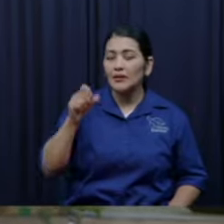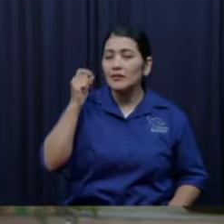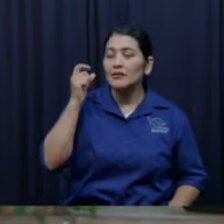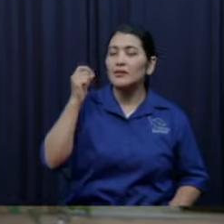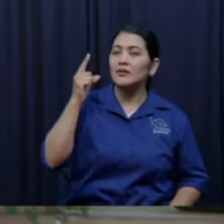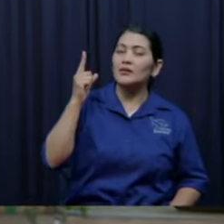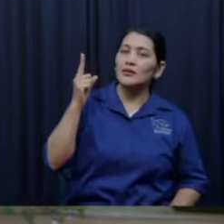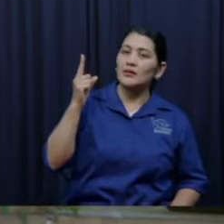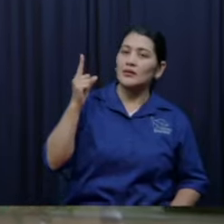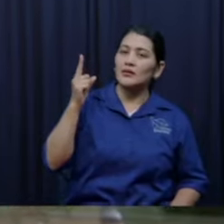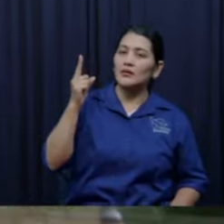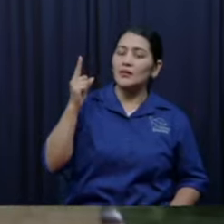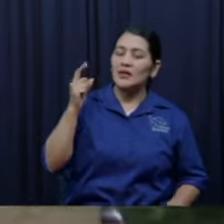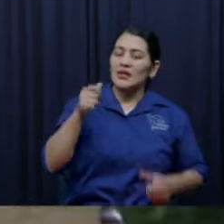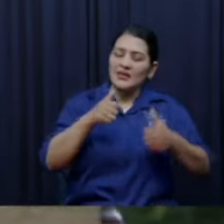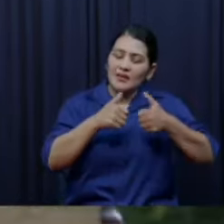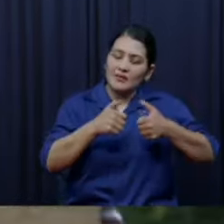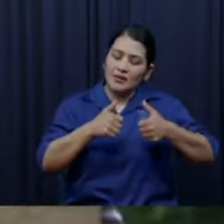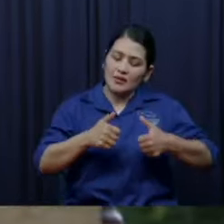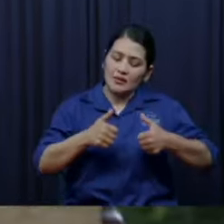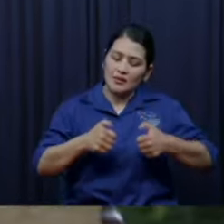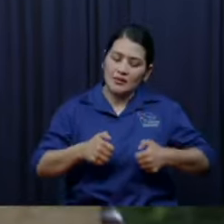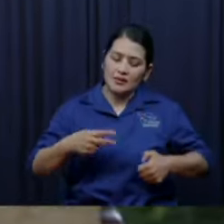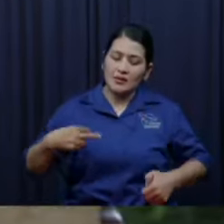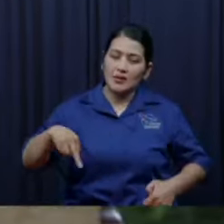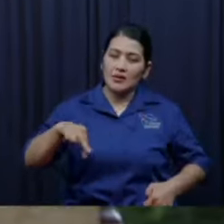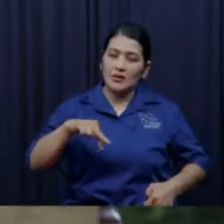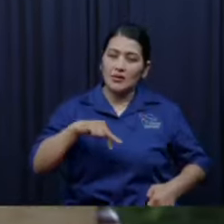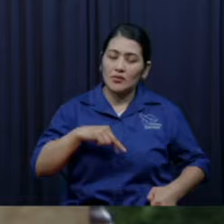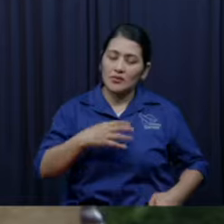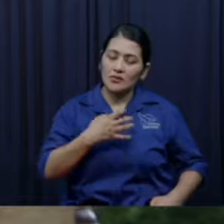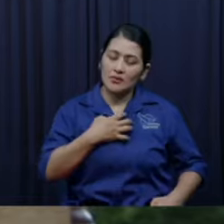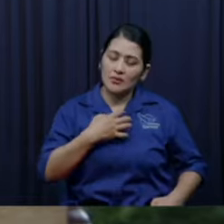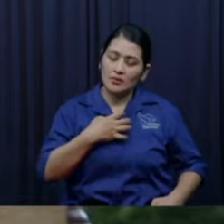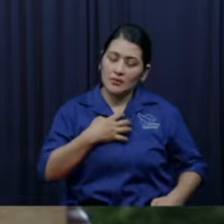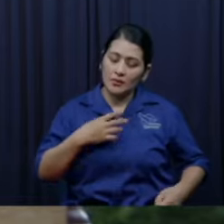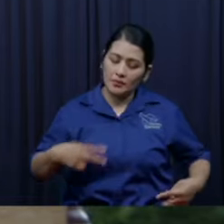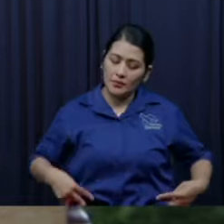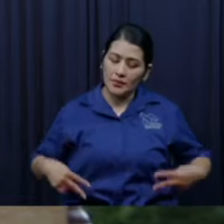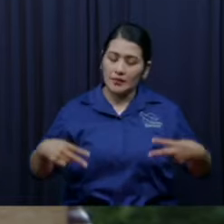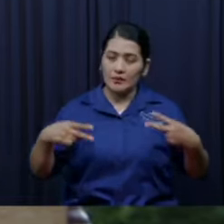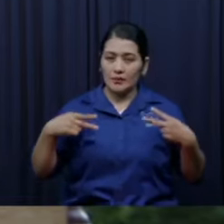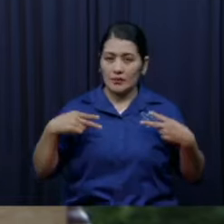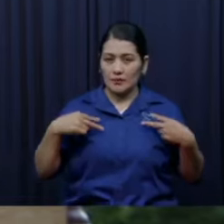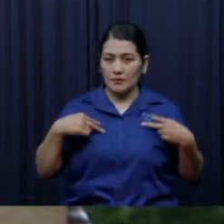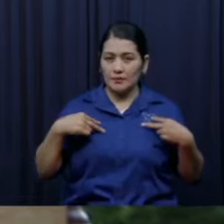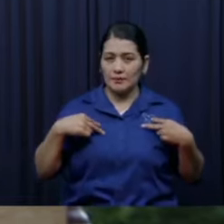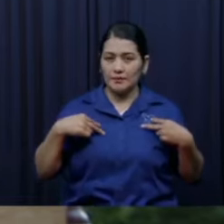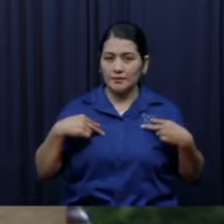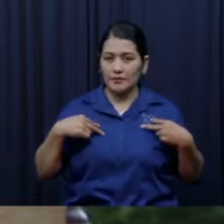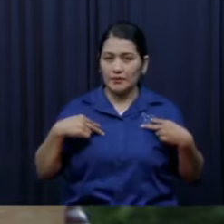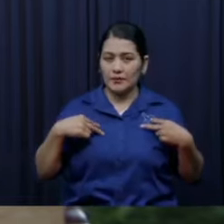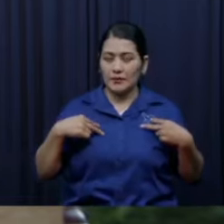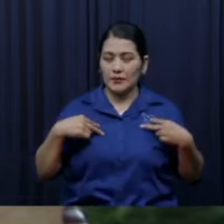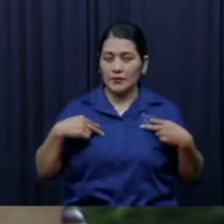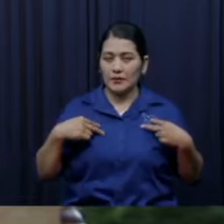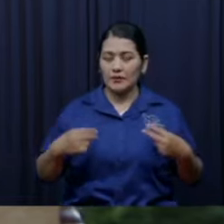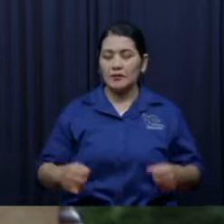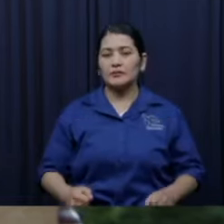de alguna forma en lo espiritual tal vez no vemos tan bien y puede ser que seamos ciegos entonces